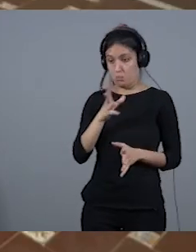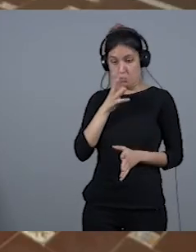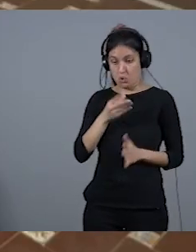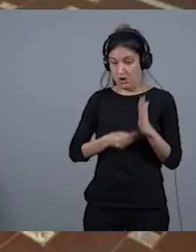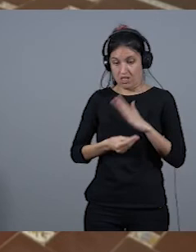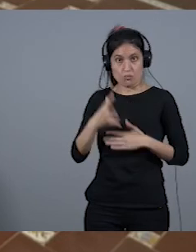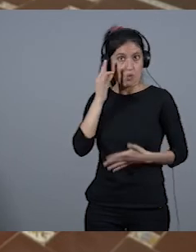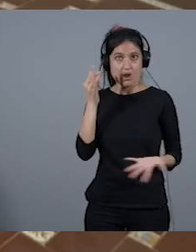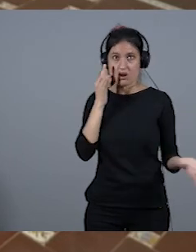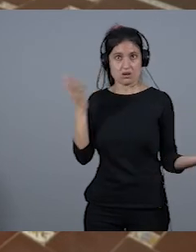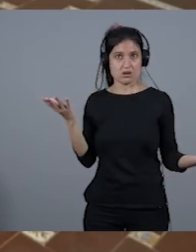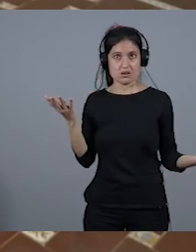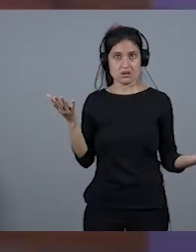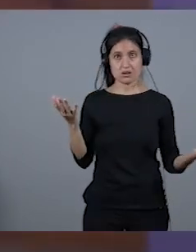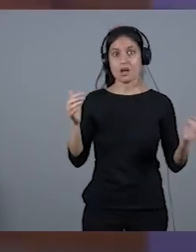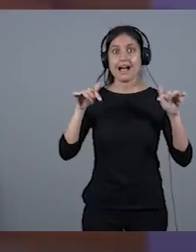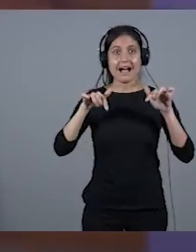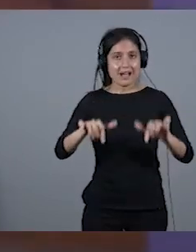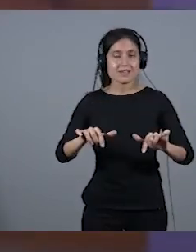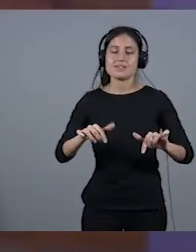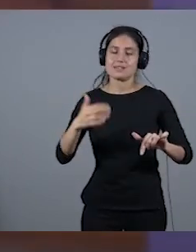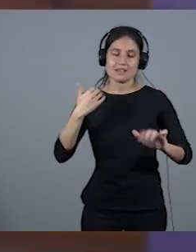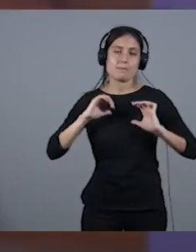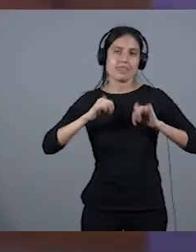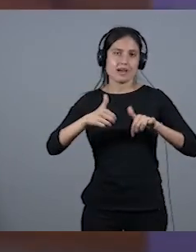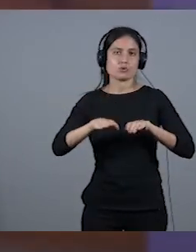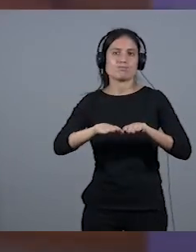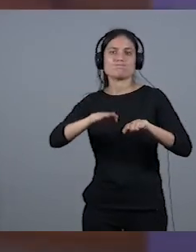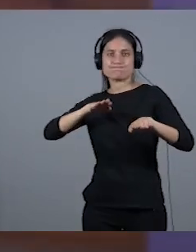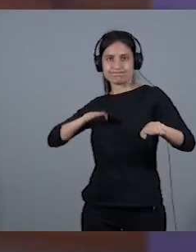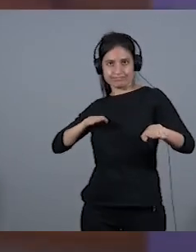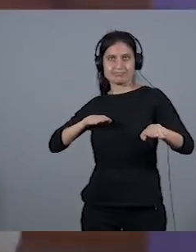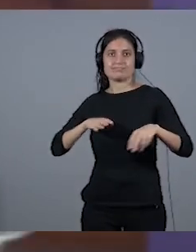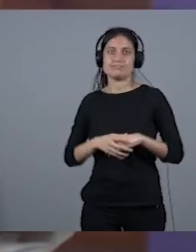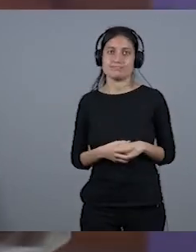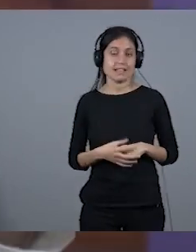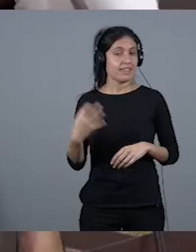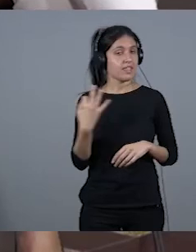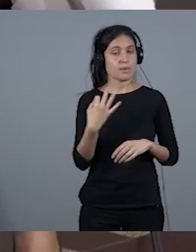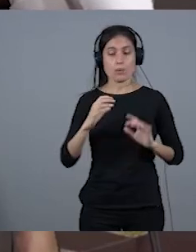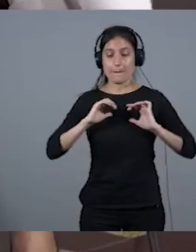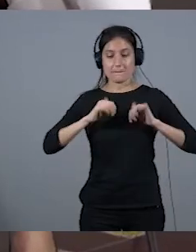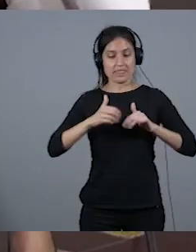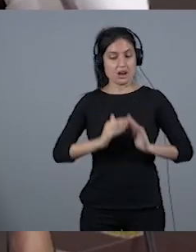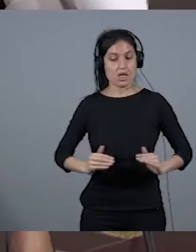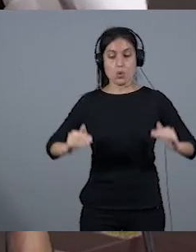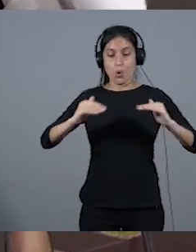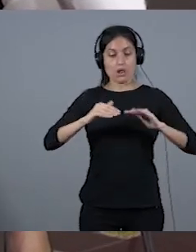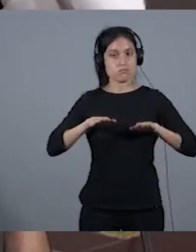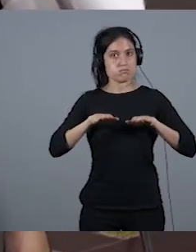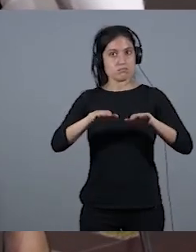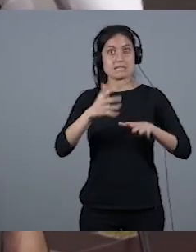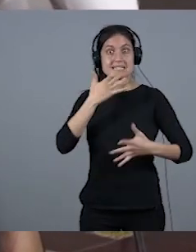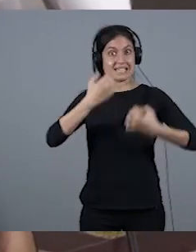mujer. Y ahí es donde partimos de la línea de desventaja que decía antes. Vamos a partir de la misma línea de salida, en una carrera salen todos, ¿no?